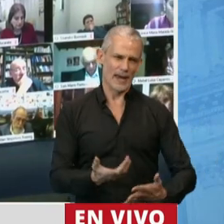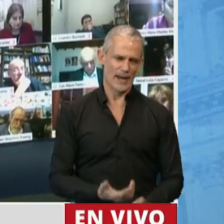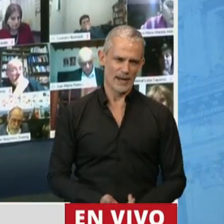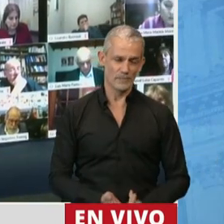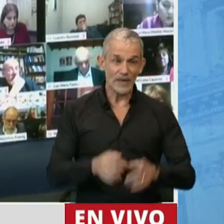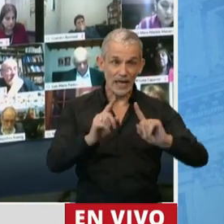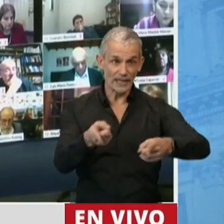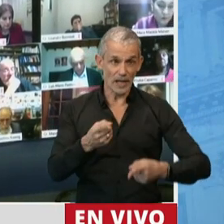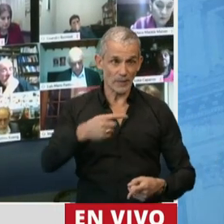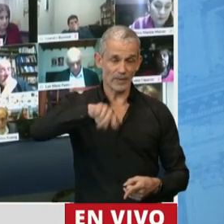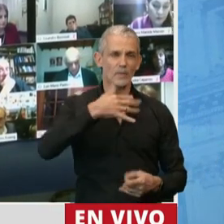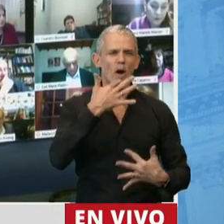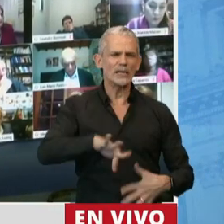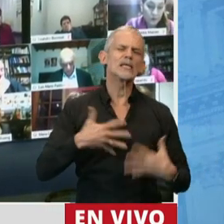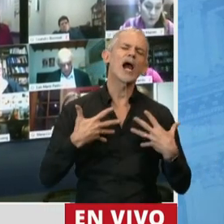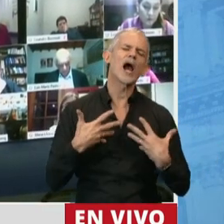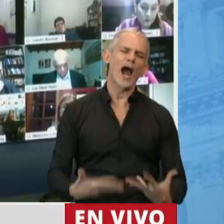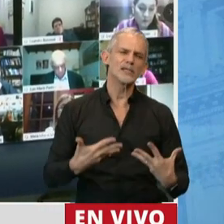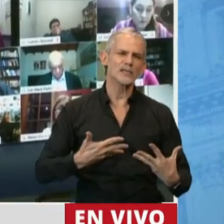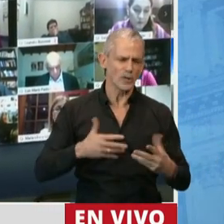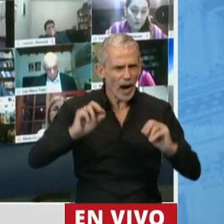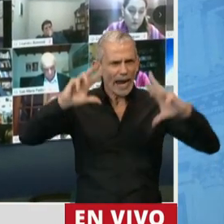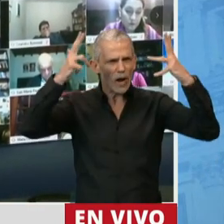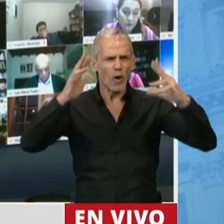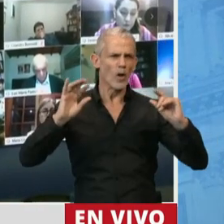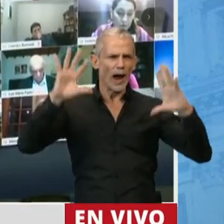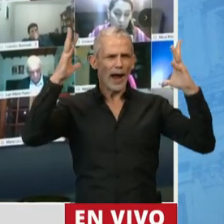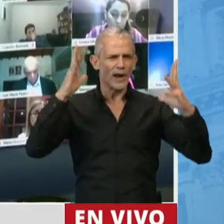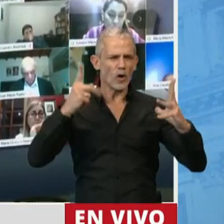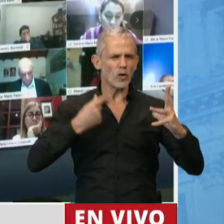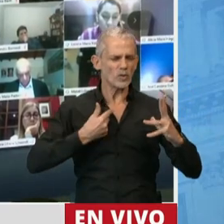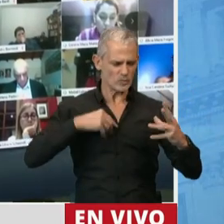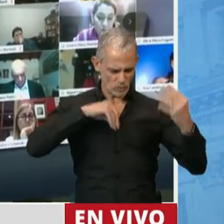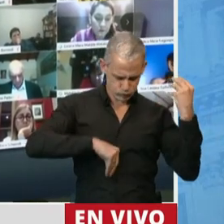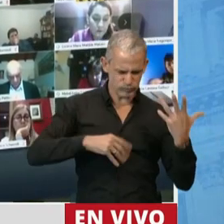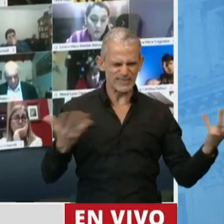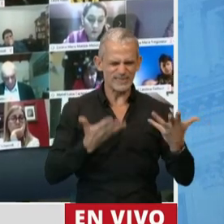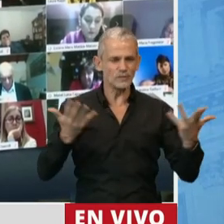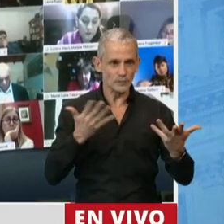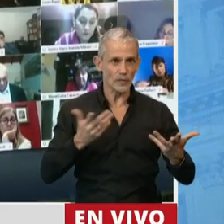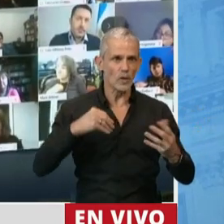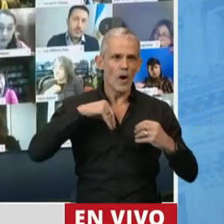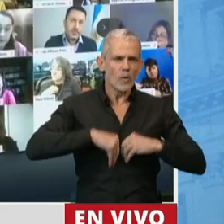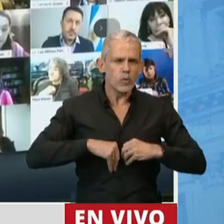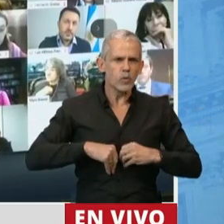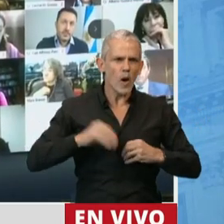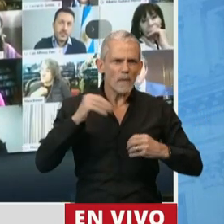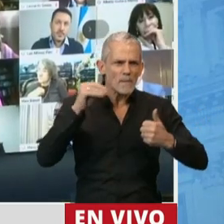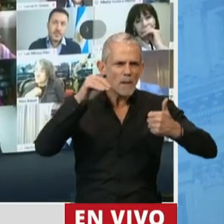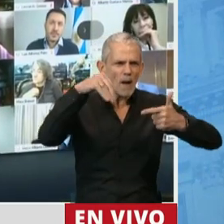y también entender el cansancio y a veces el enojo no enojarse por ahí con la frustración lo que no hay que hacer es alimentar la frustración